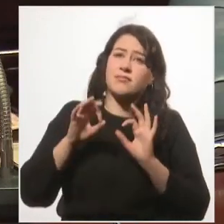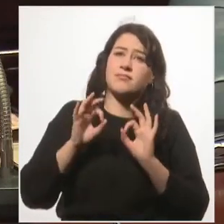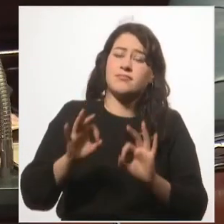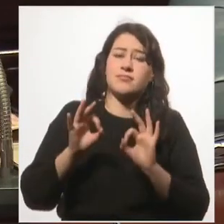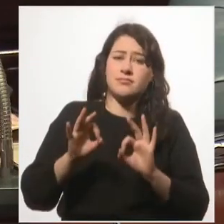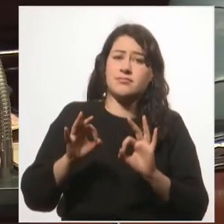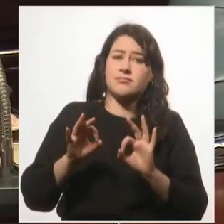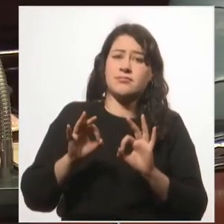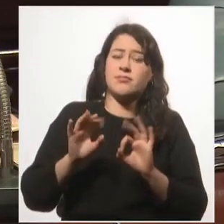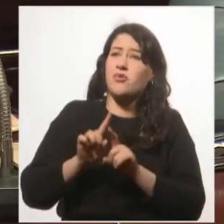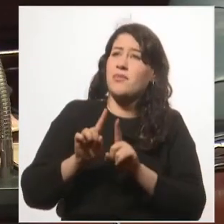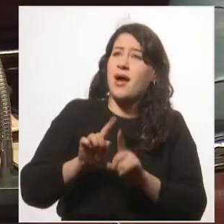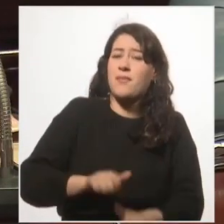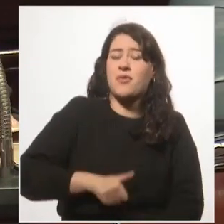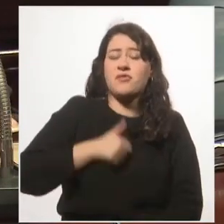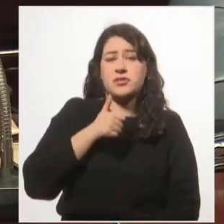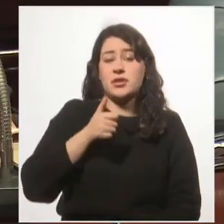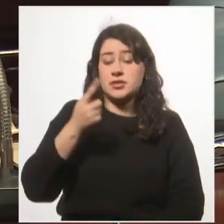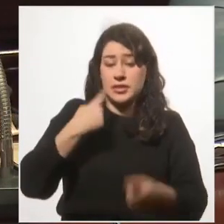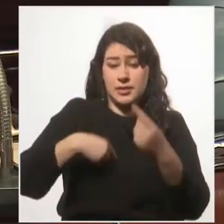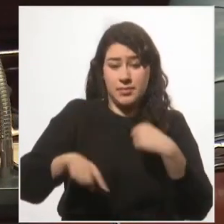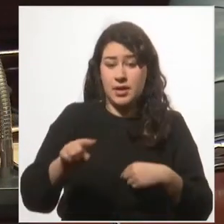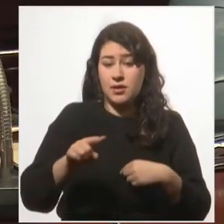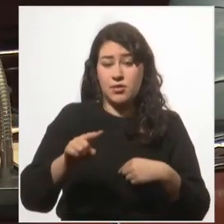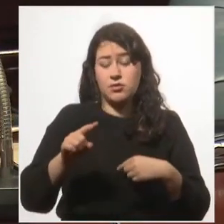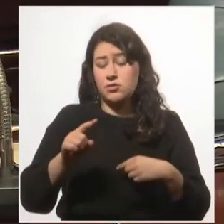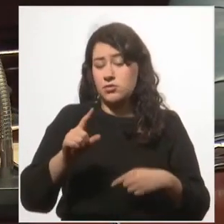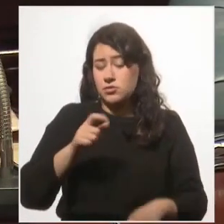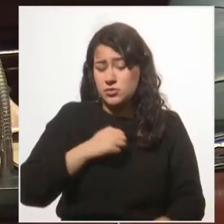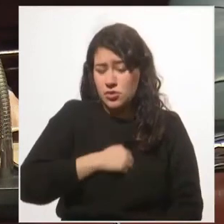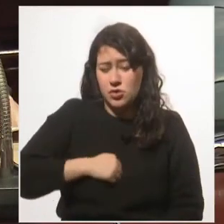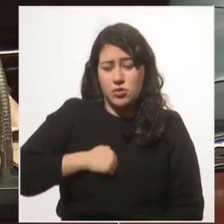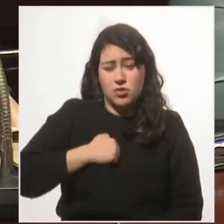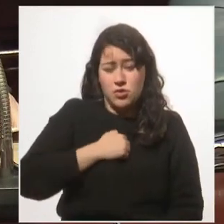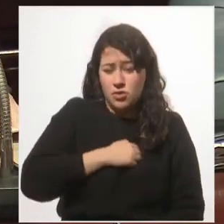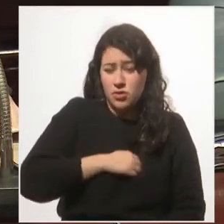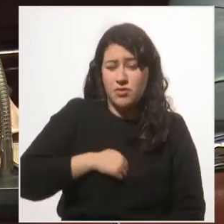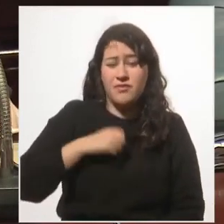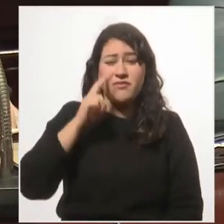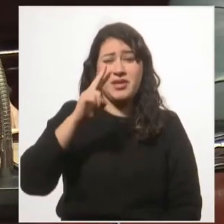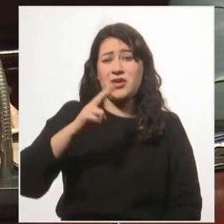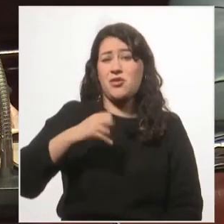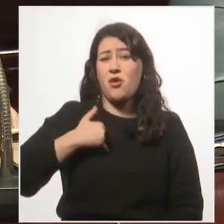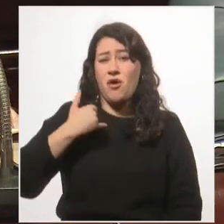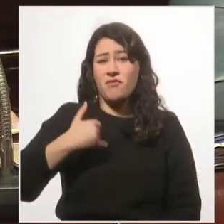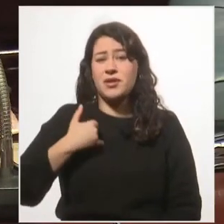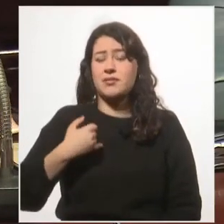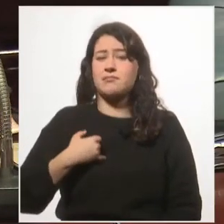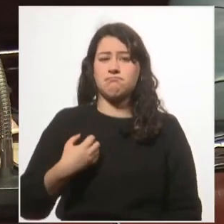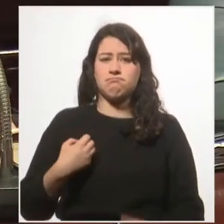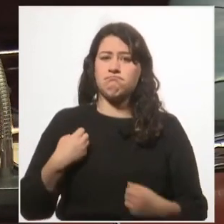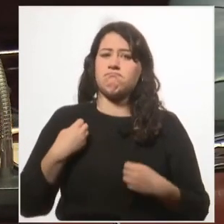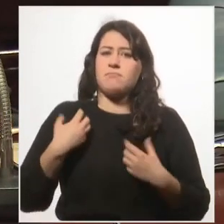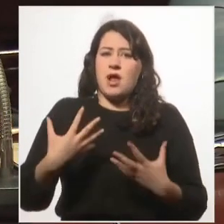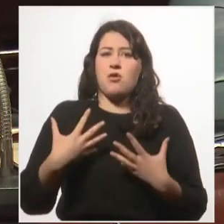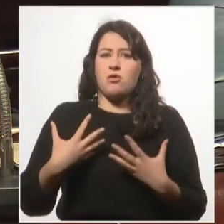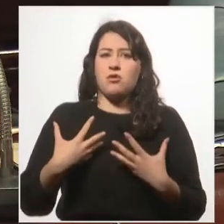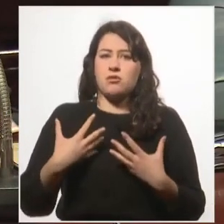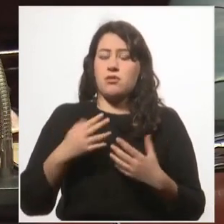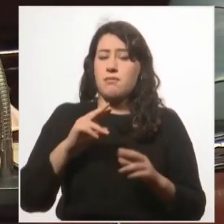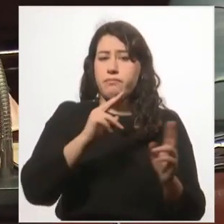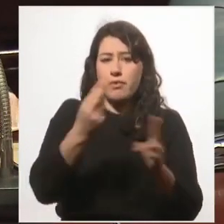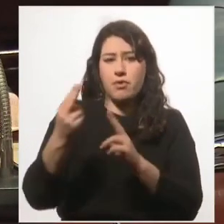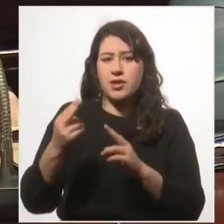utilitaria. Sin embargo, cuando estremecido de dolor, veía partir a aquellos jóvenes llenos de valor a morir frente a los